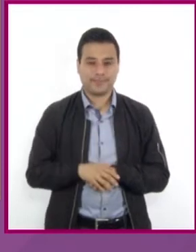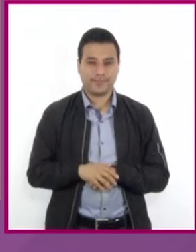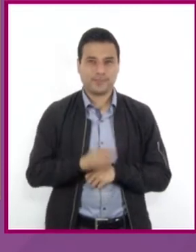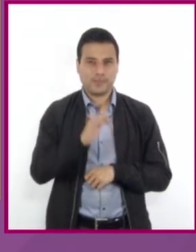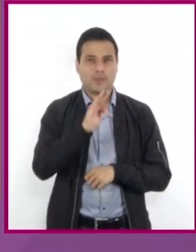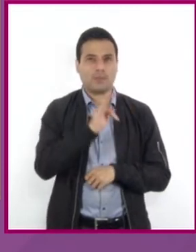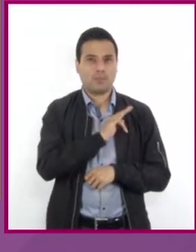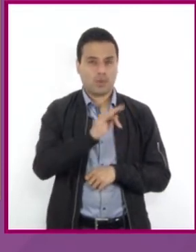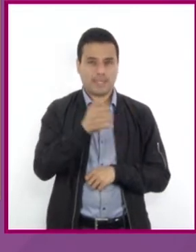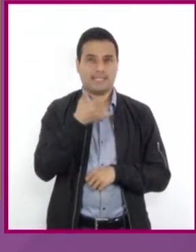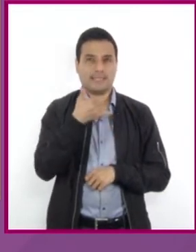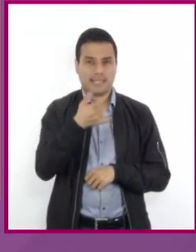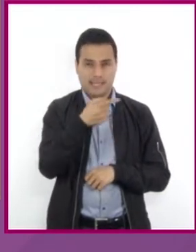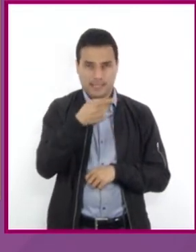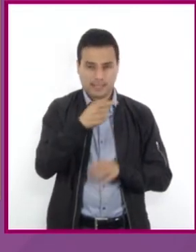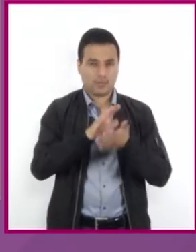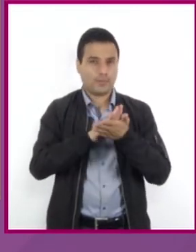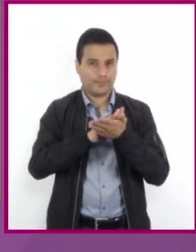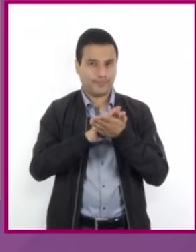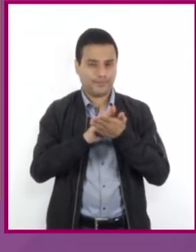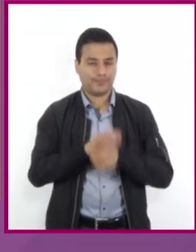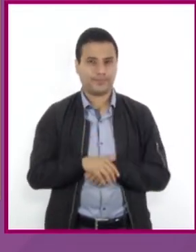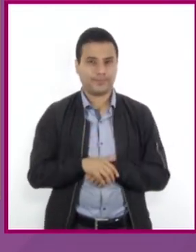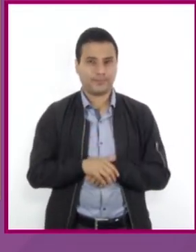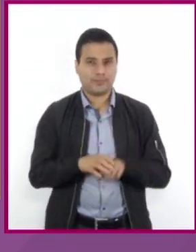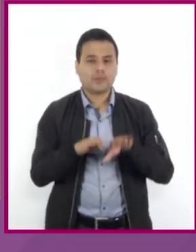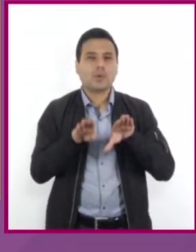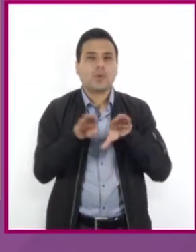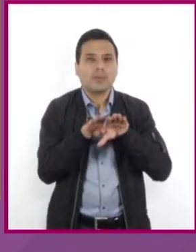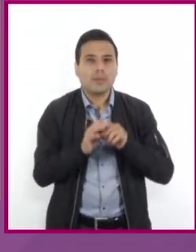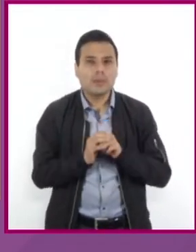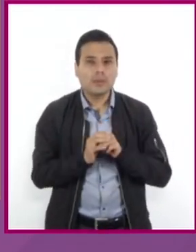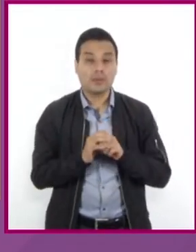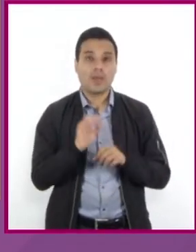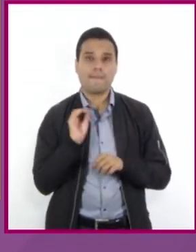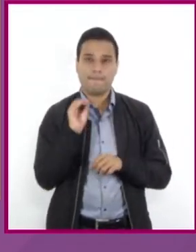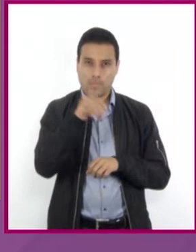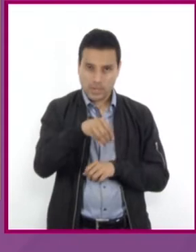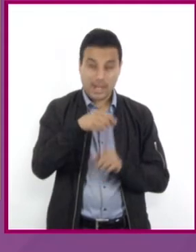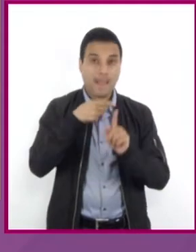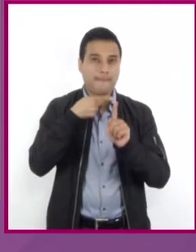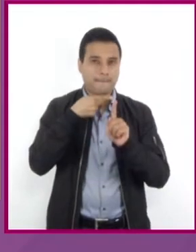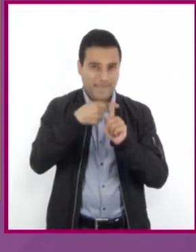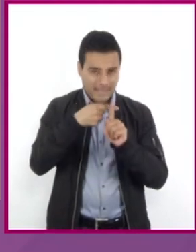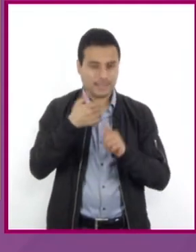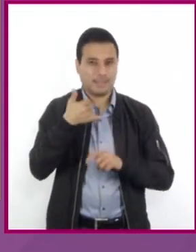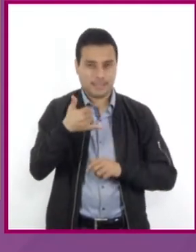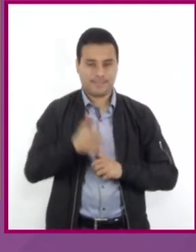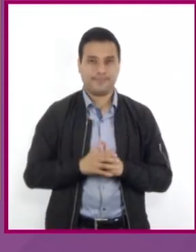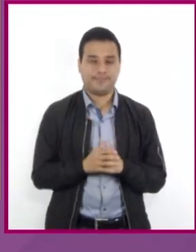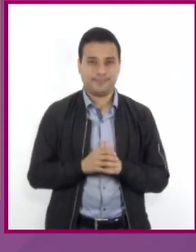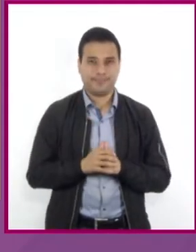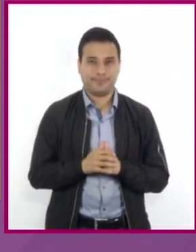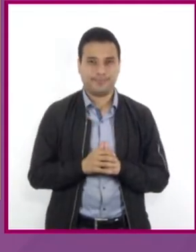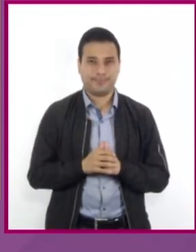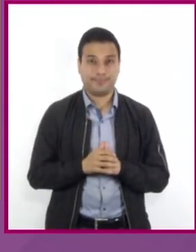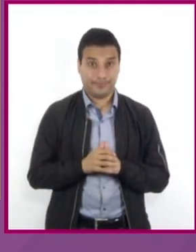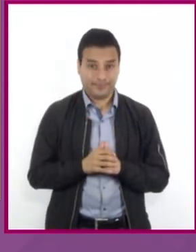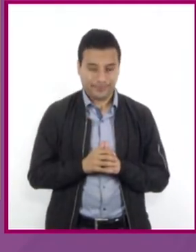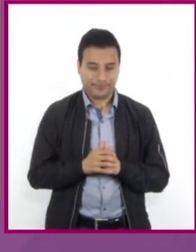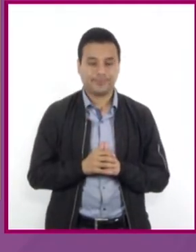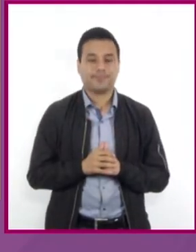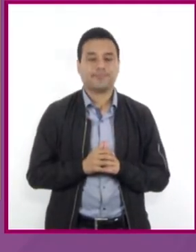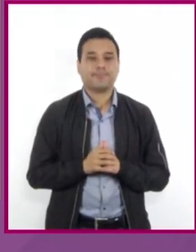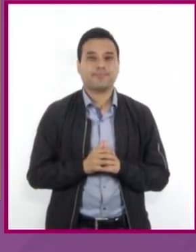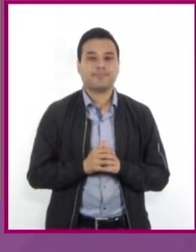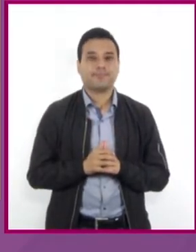a Y negativo en el primer miembro de la igualdad al sumar su inverso aditivo, que es Y, en ambos miembros de la